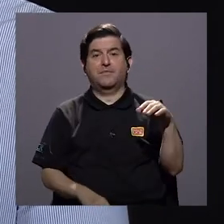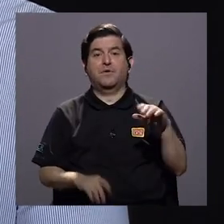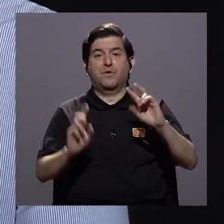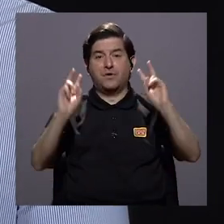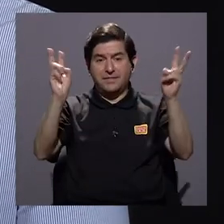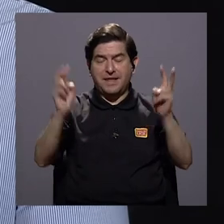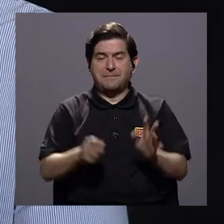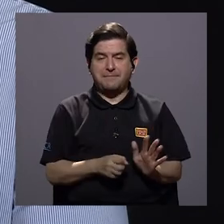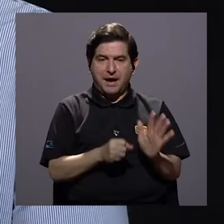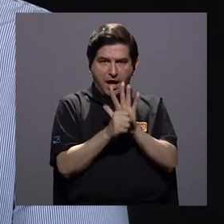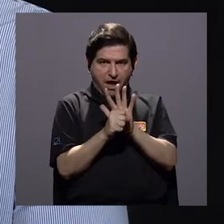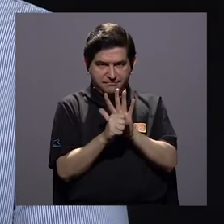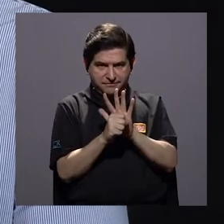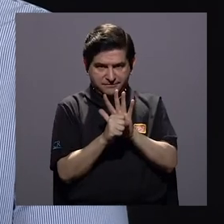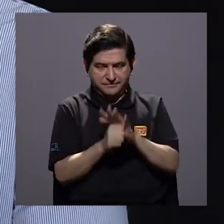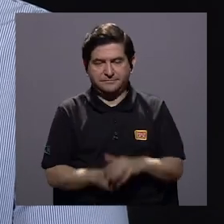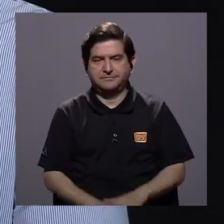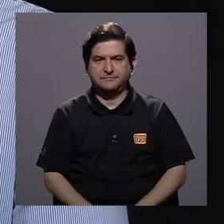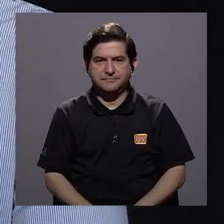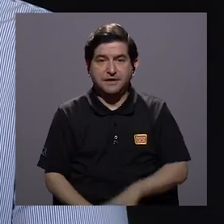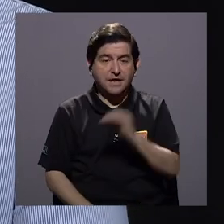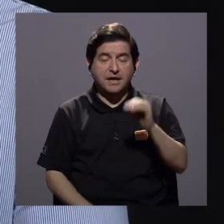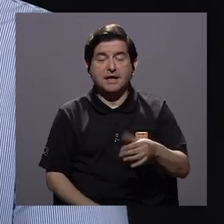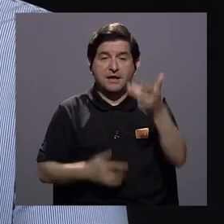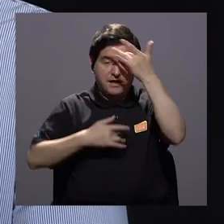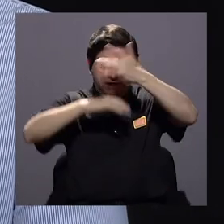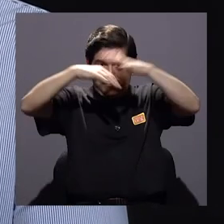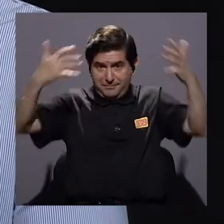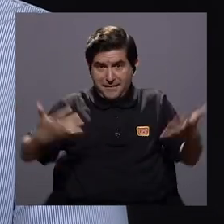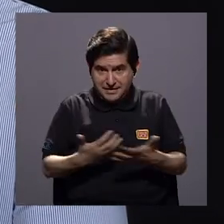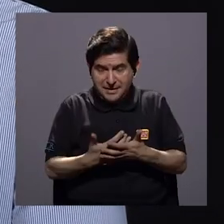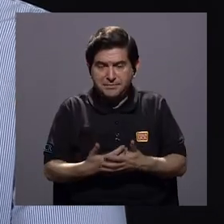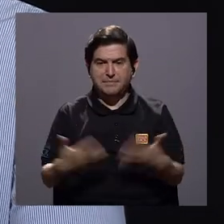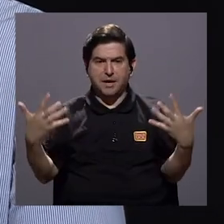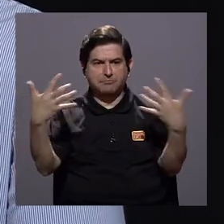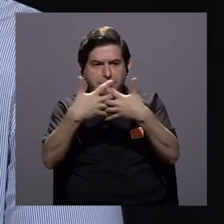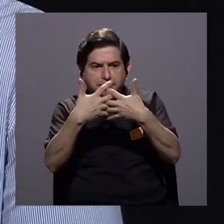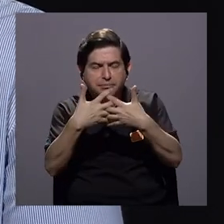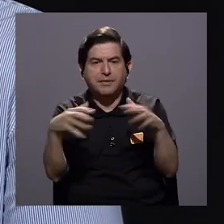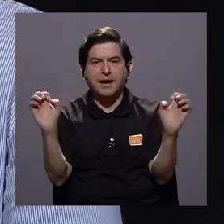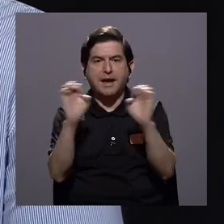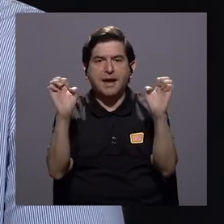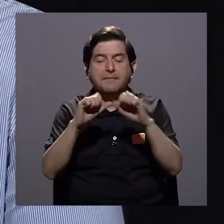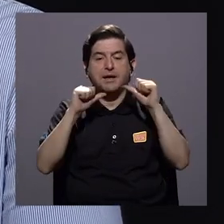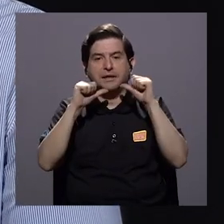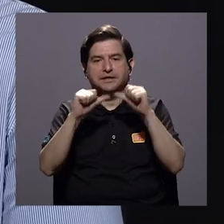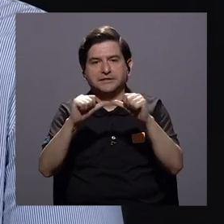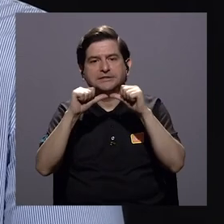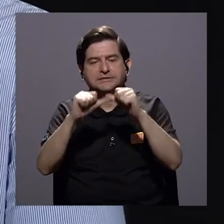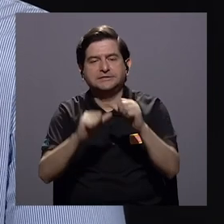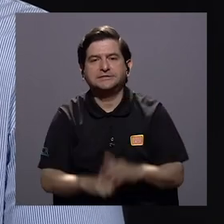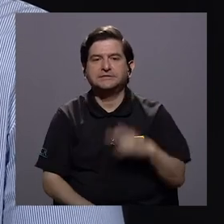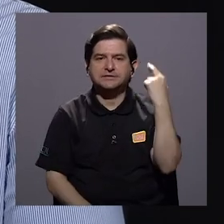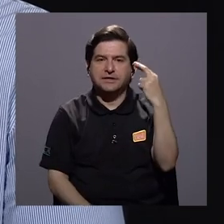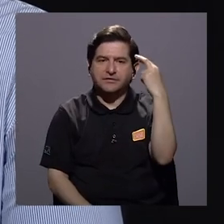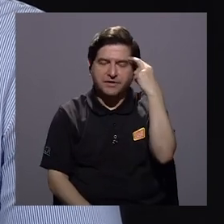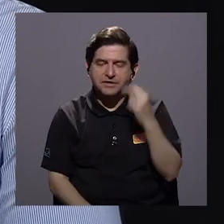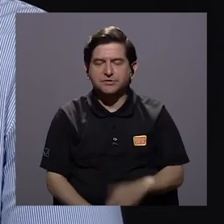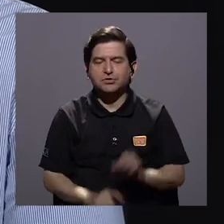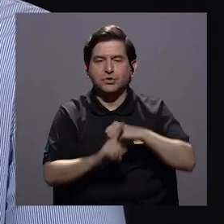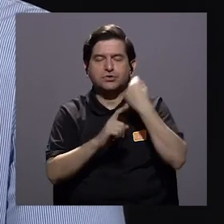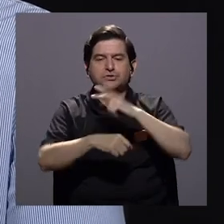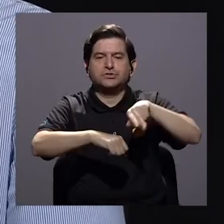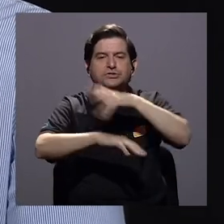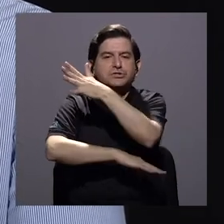estamos bueno por el tema del COVID-19 y la pandemia que estamos viviendo con el tema de las emergencias constantes derivadas de